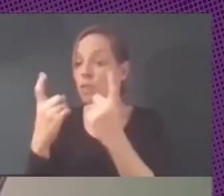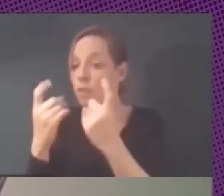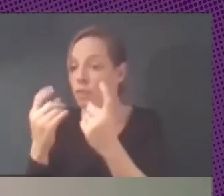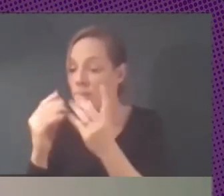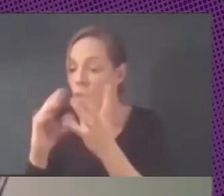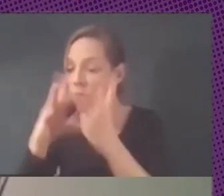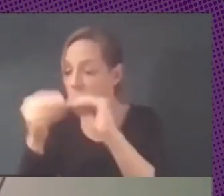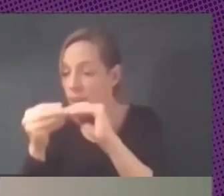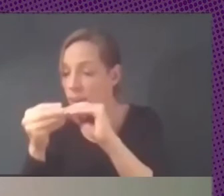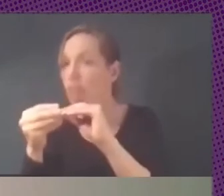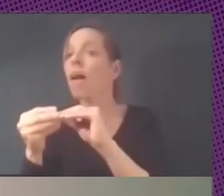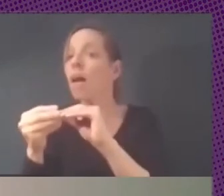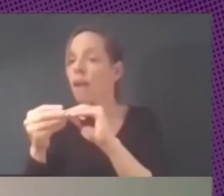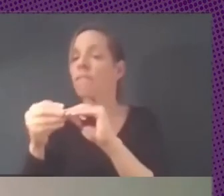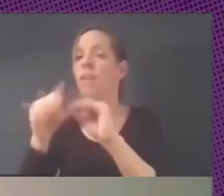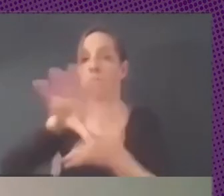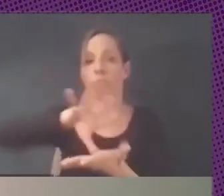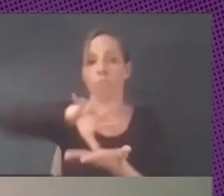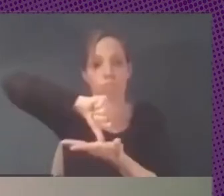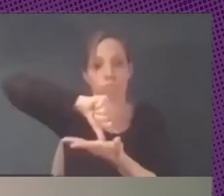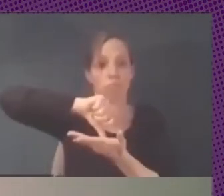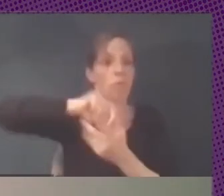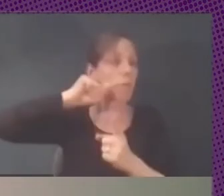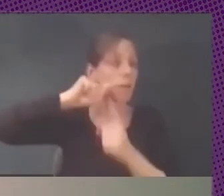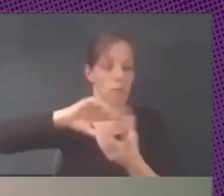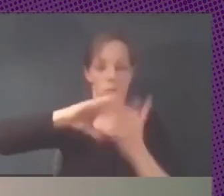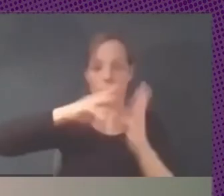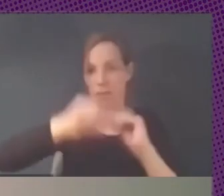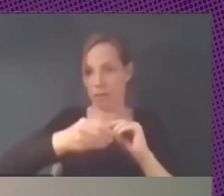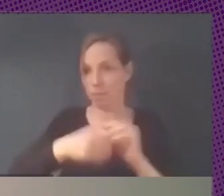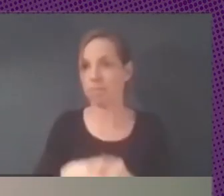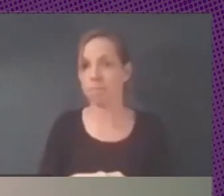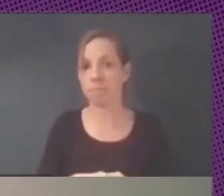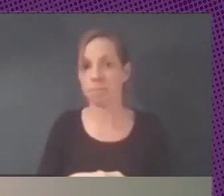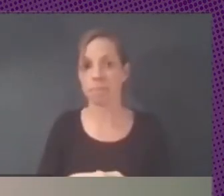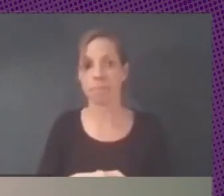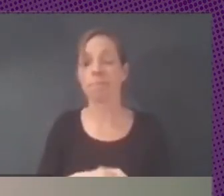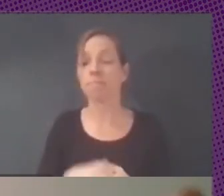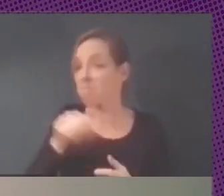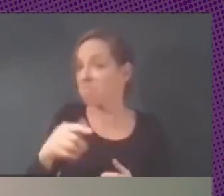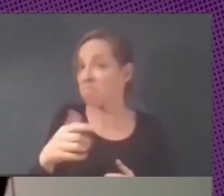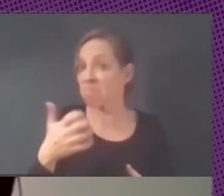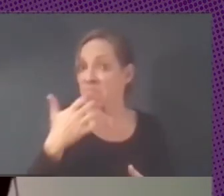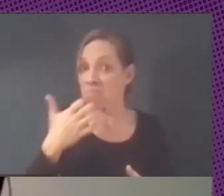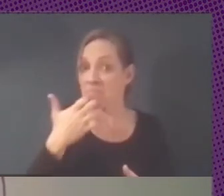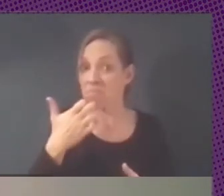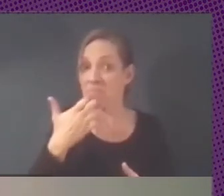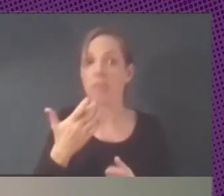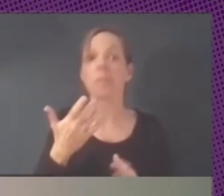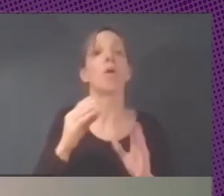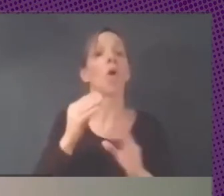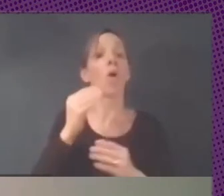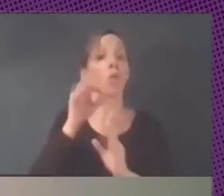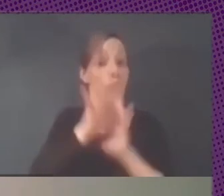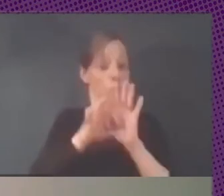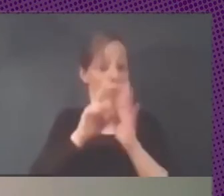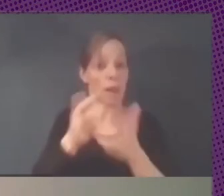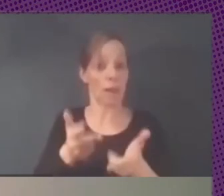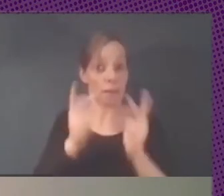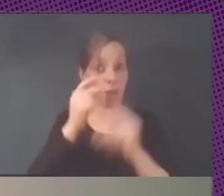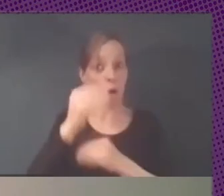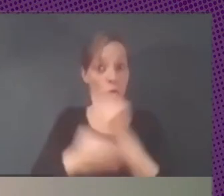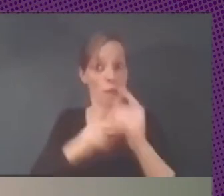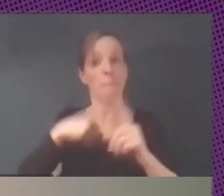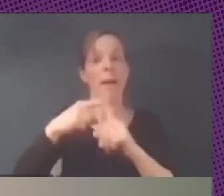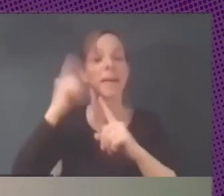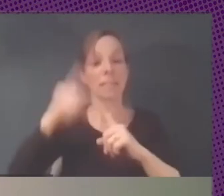organismos del Estado que usan ese software es un ejemplo clásico pero la clave de ese ejemplo además de usar software libre está en la gobernanza de ese